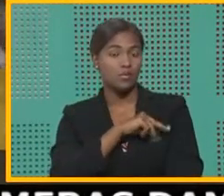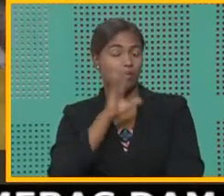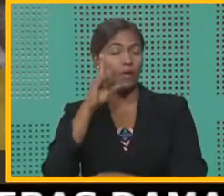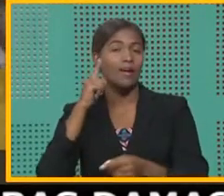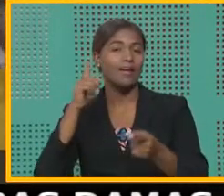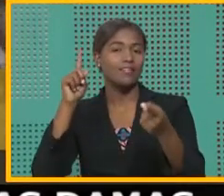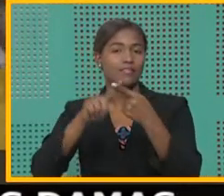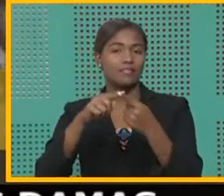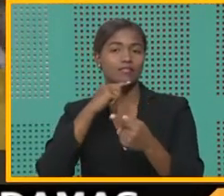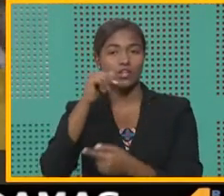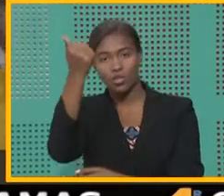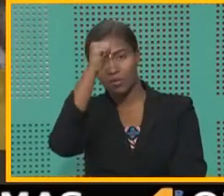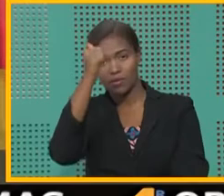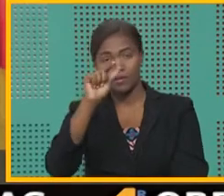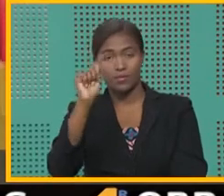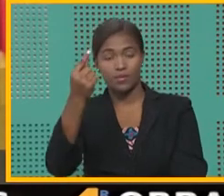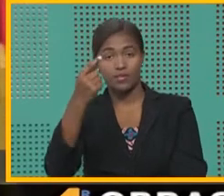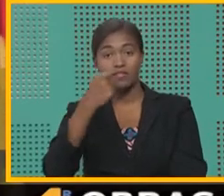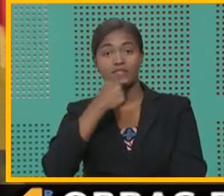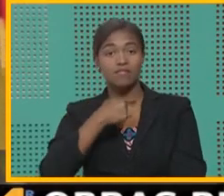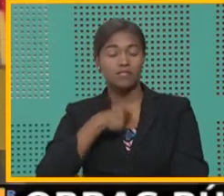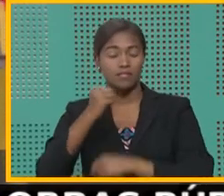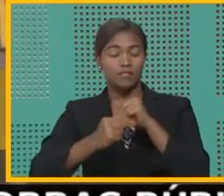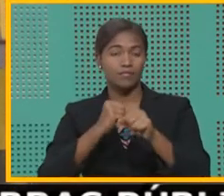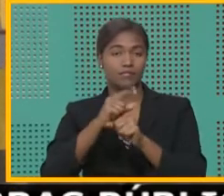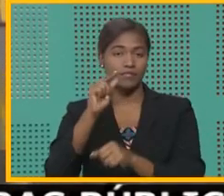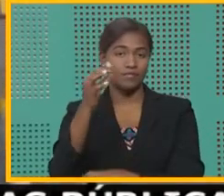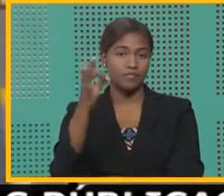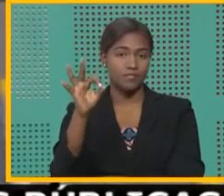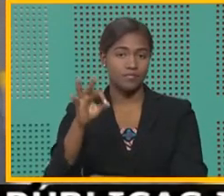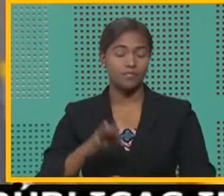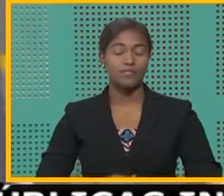extenderá hasta el domingo 1 de diciembre del 2019.